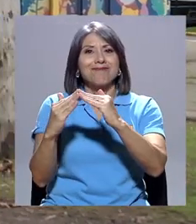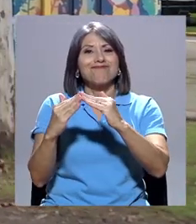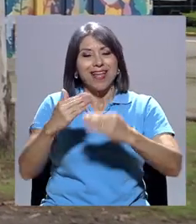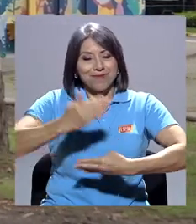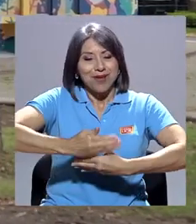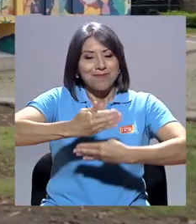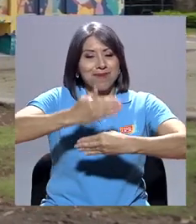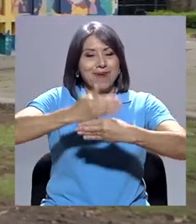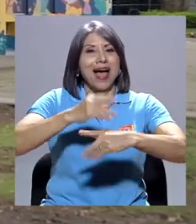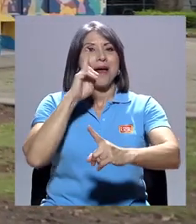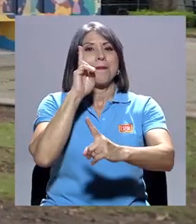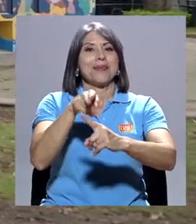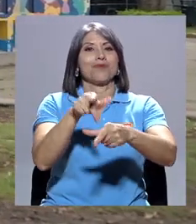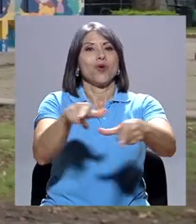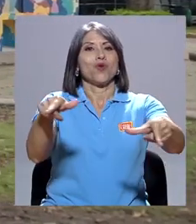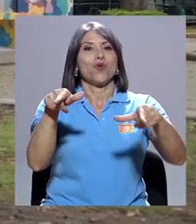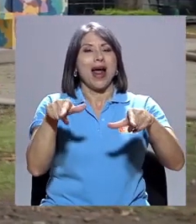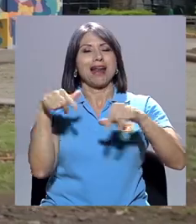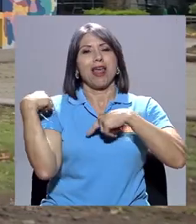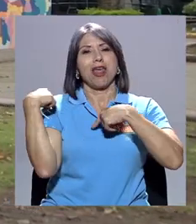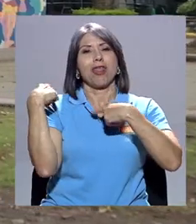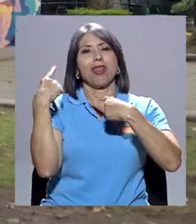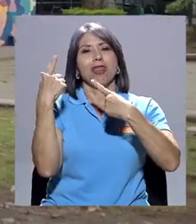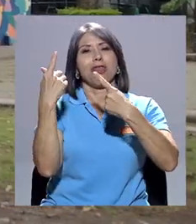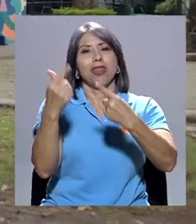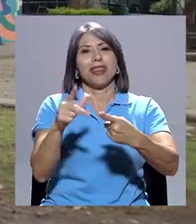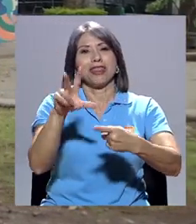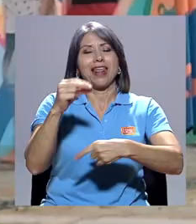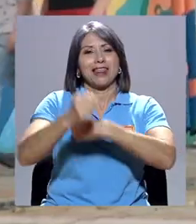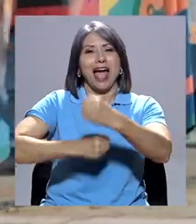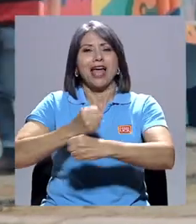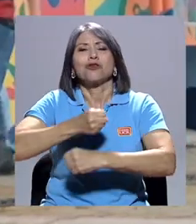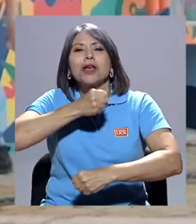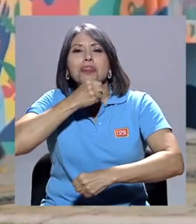donde estuvo ubicado durante 30 años su antiguo edificio.